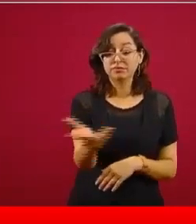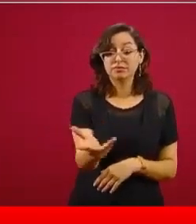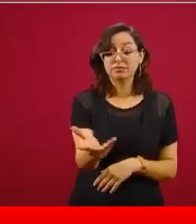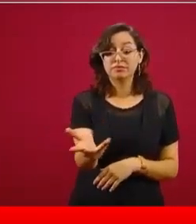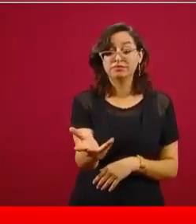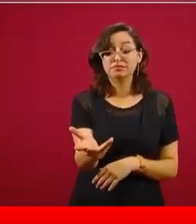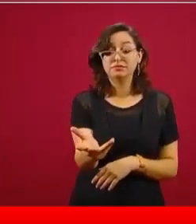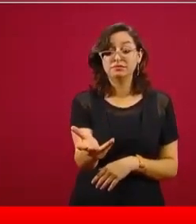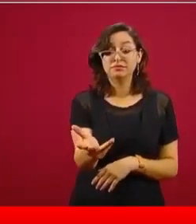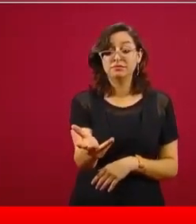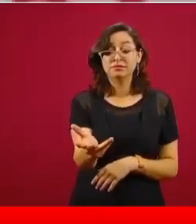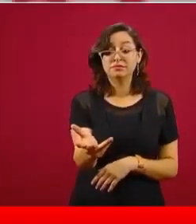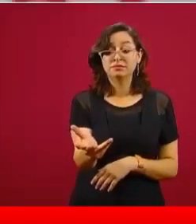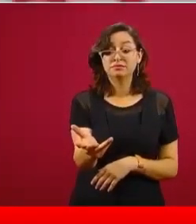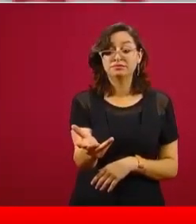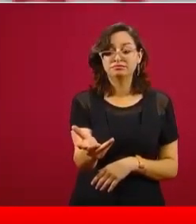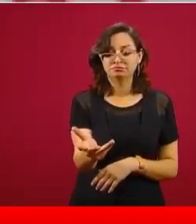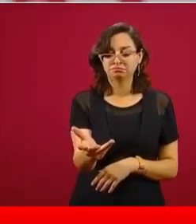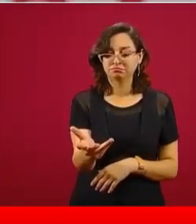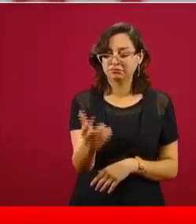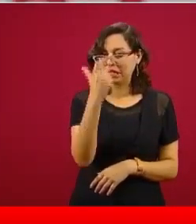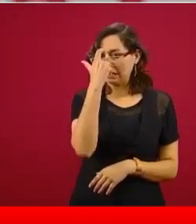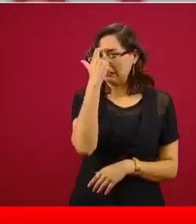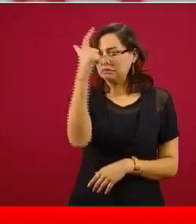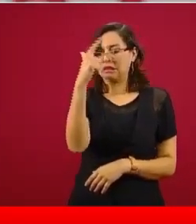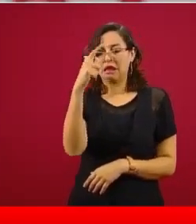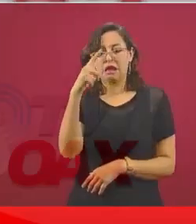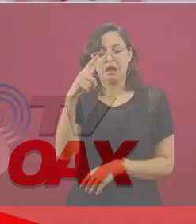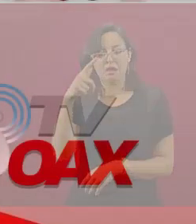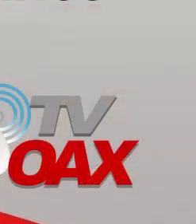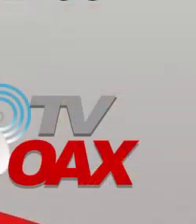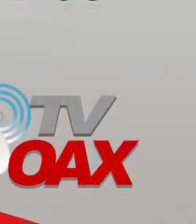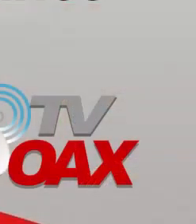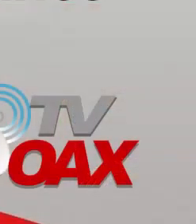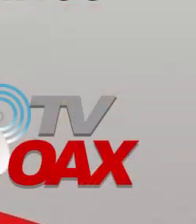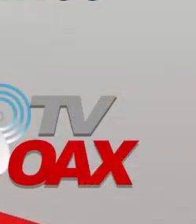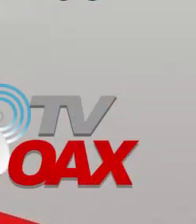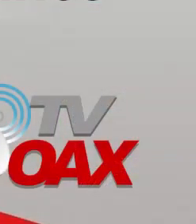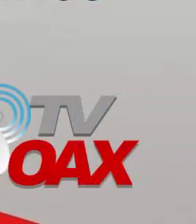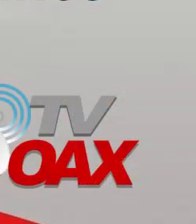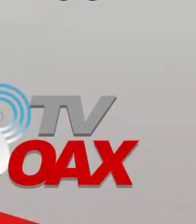a ser nuestra. No.